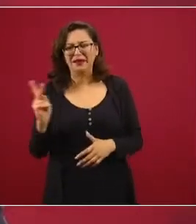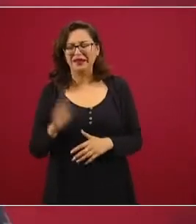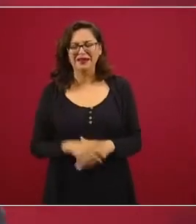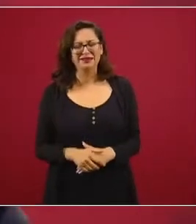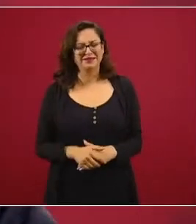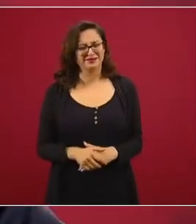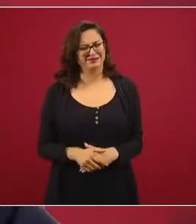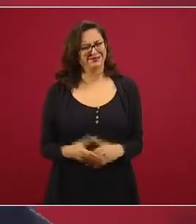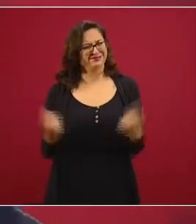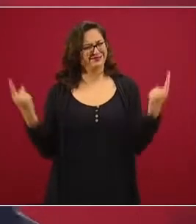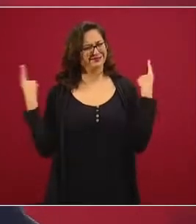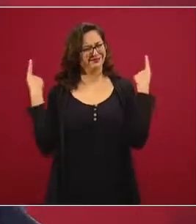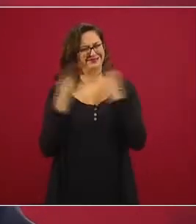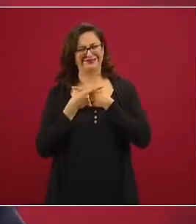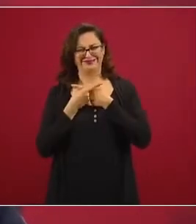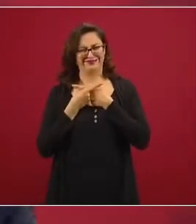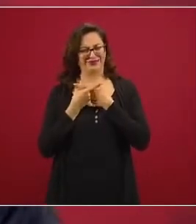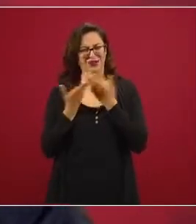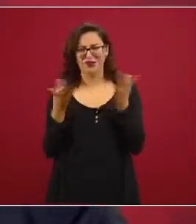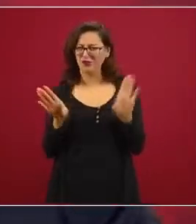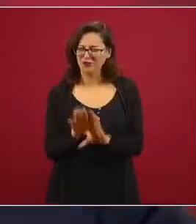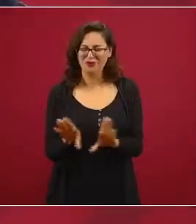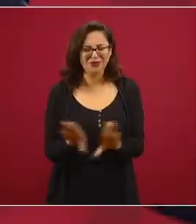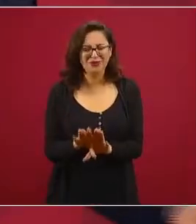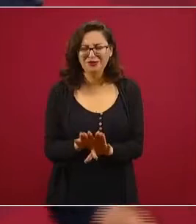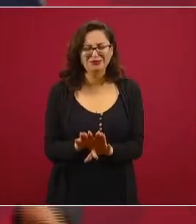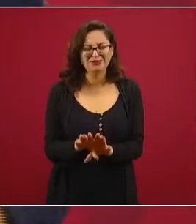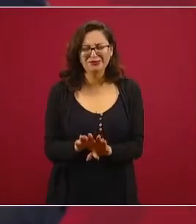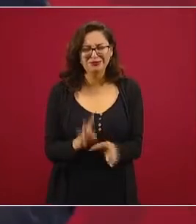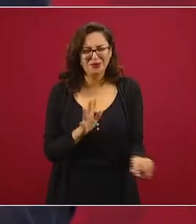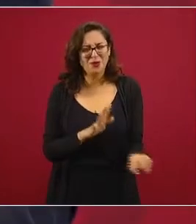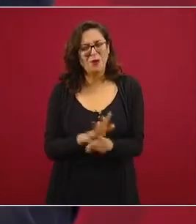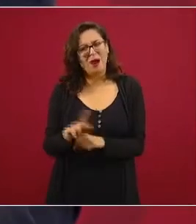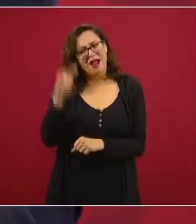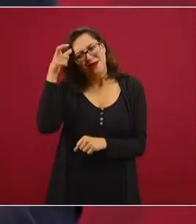¿Cuál es la explicación lógica?